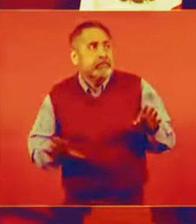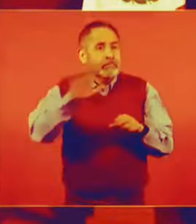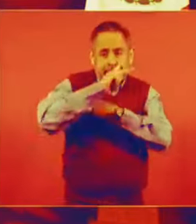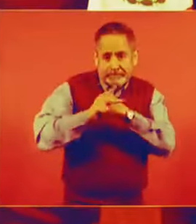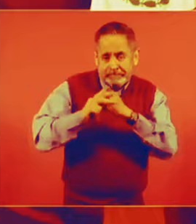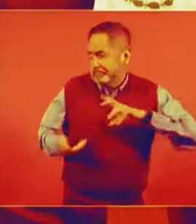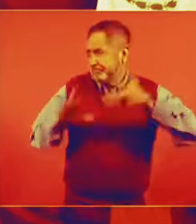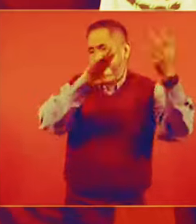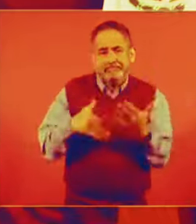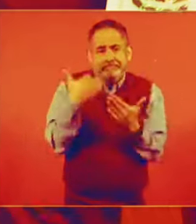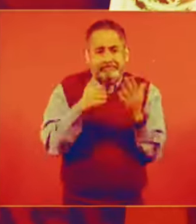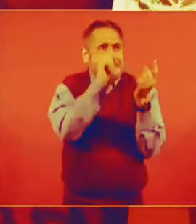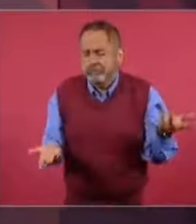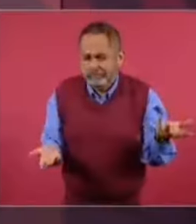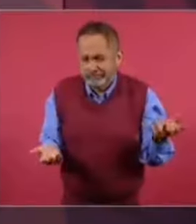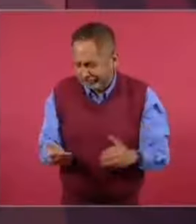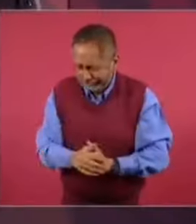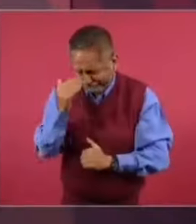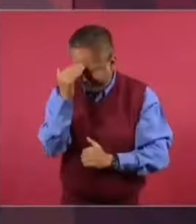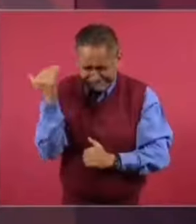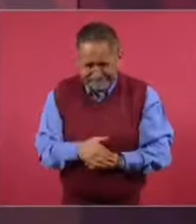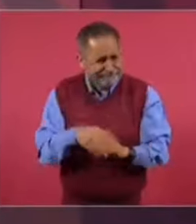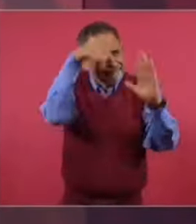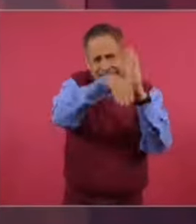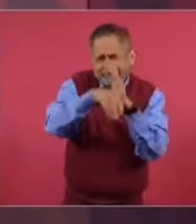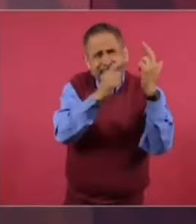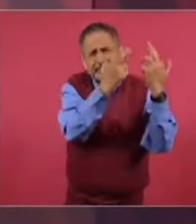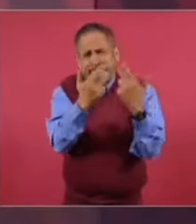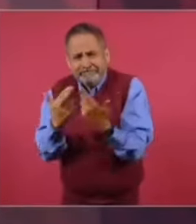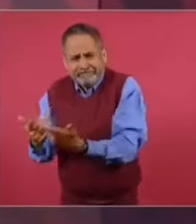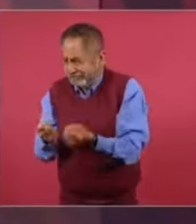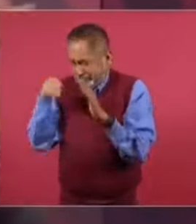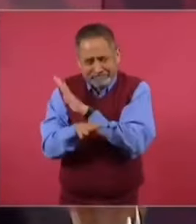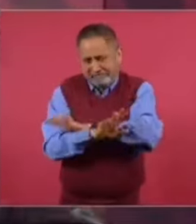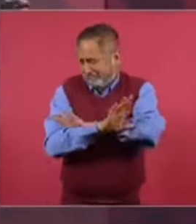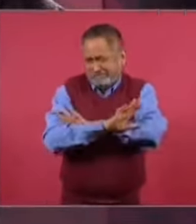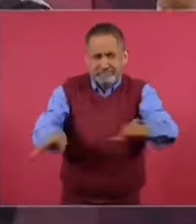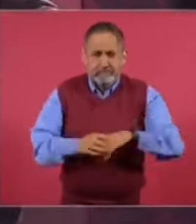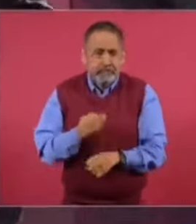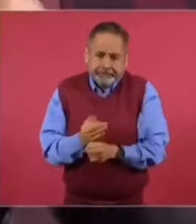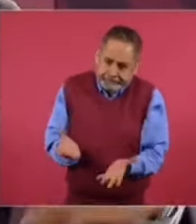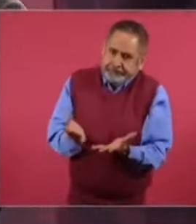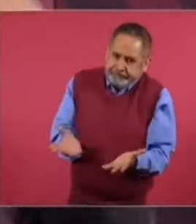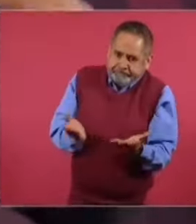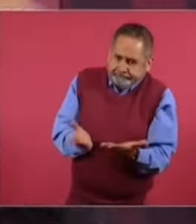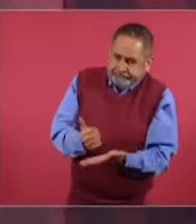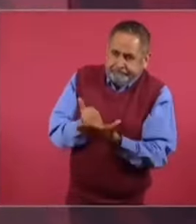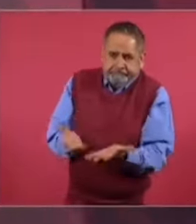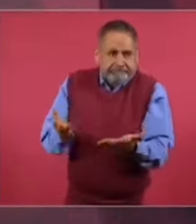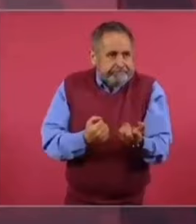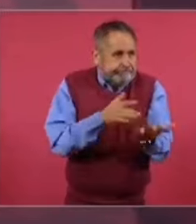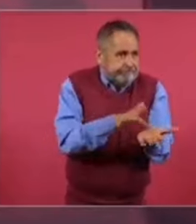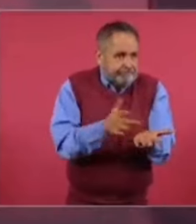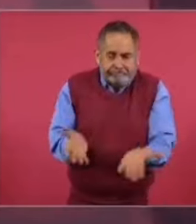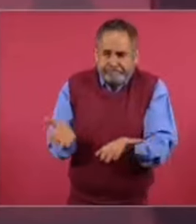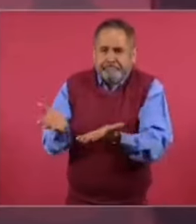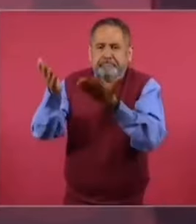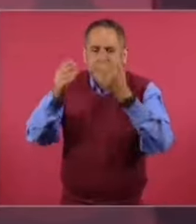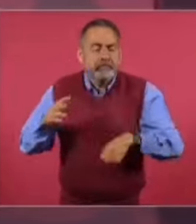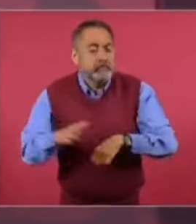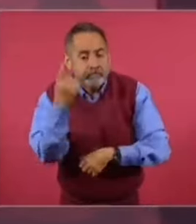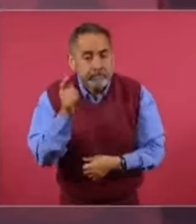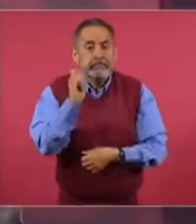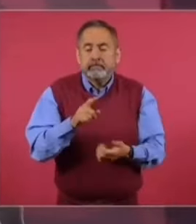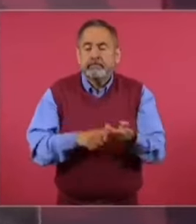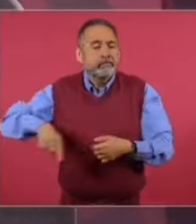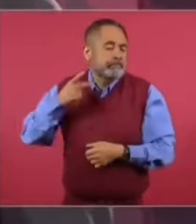el país? ¿Cómo nos dejaron el país? En franca decadencia, si estamos levantando a México, ¿por qué llevamos